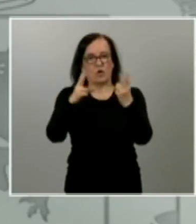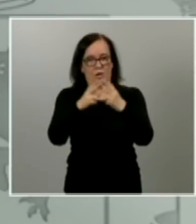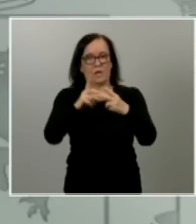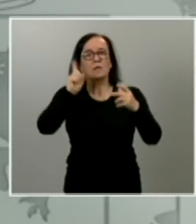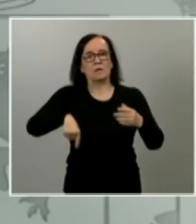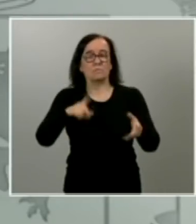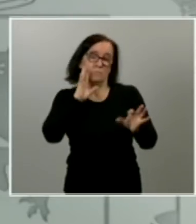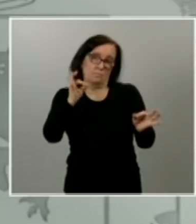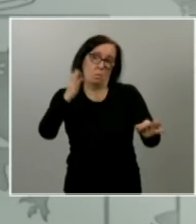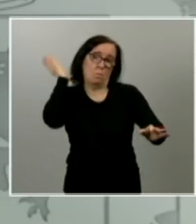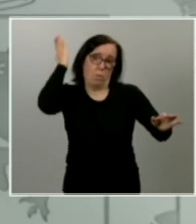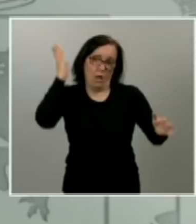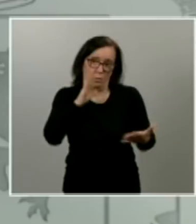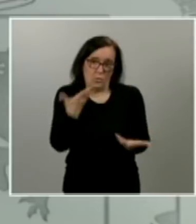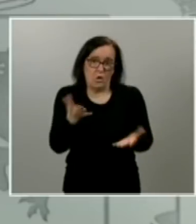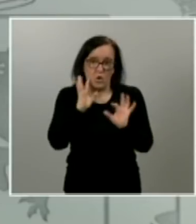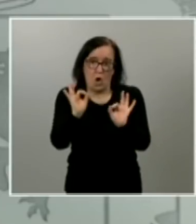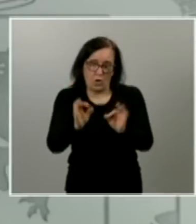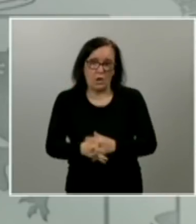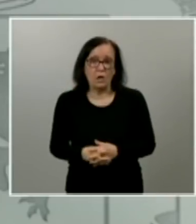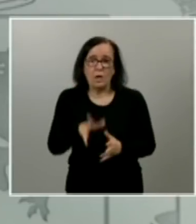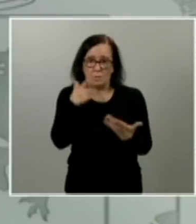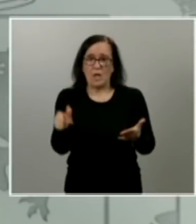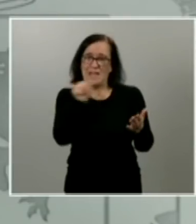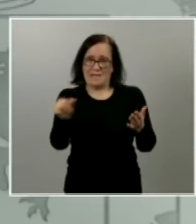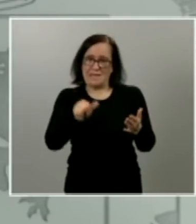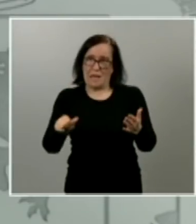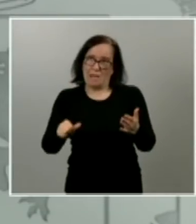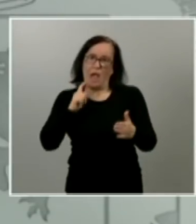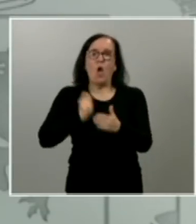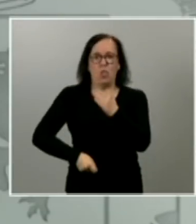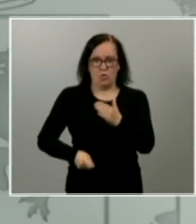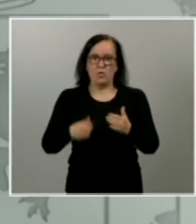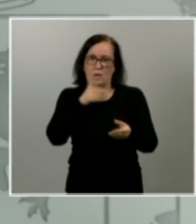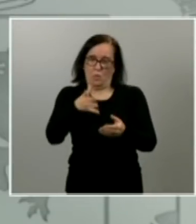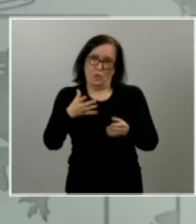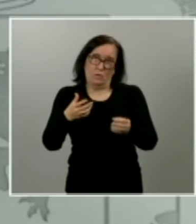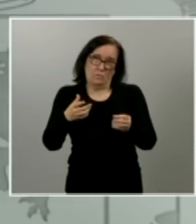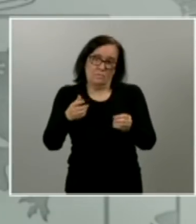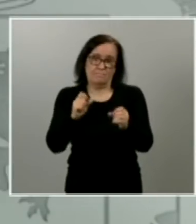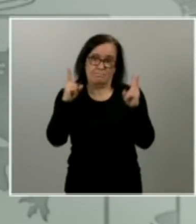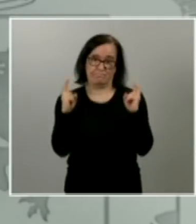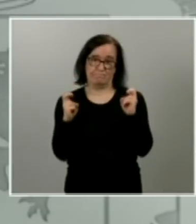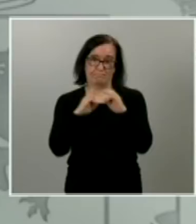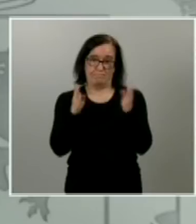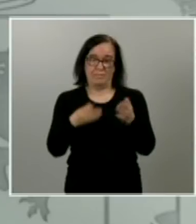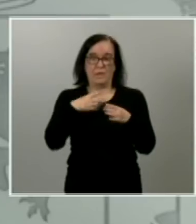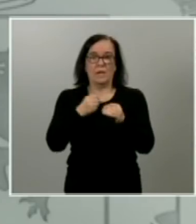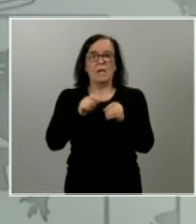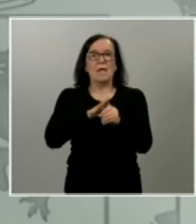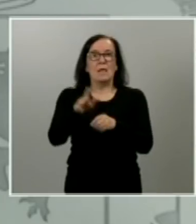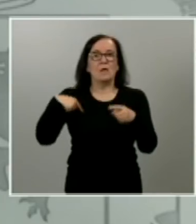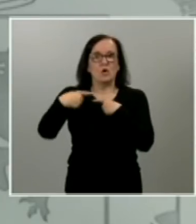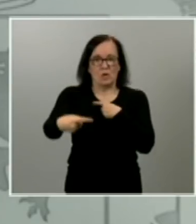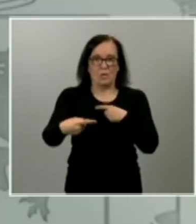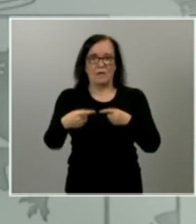resentido durante estas semanas tan duras que estamos atravesando como consecuencia del confinamiento y su impacto económico y social vamos